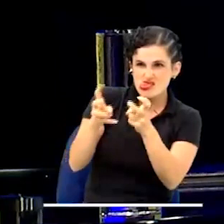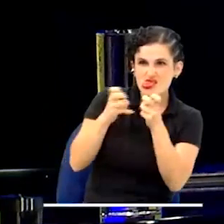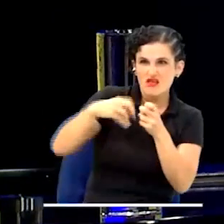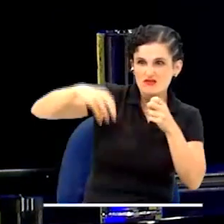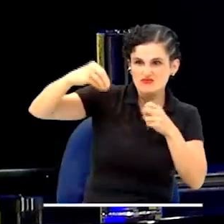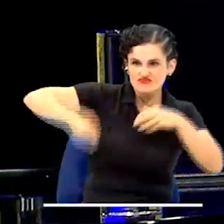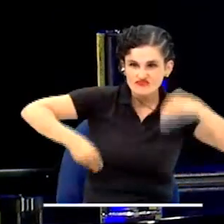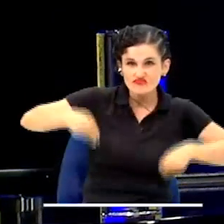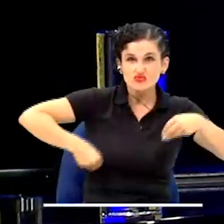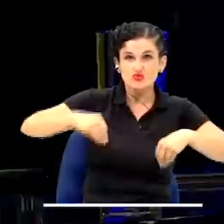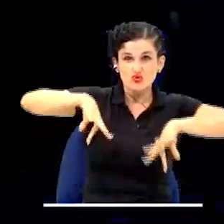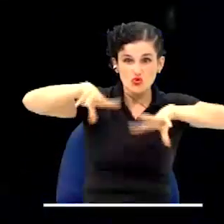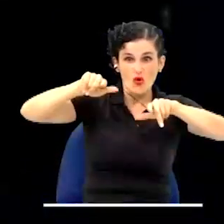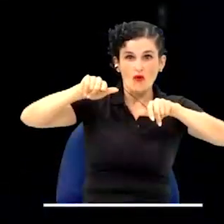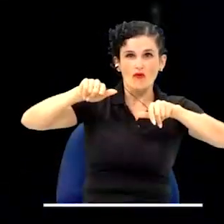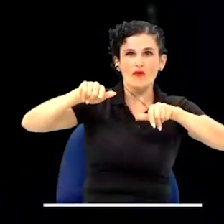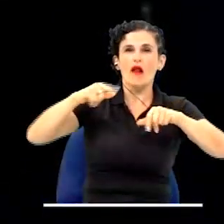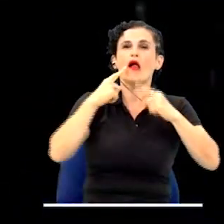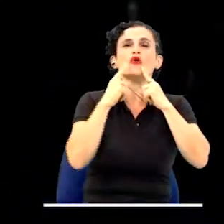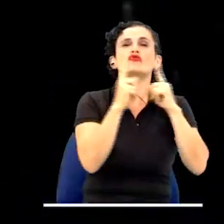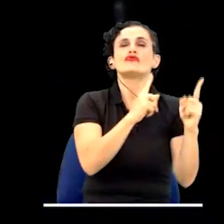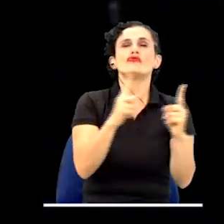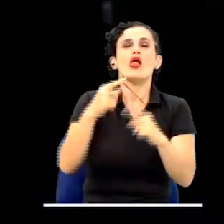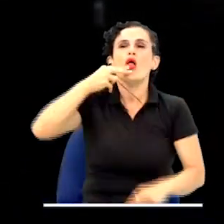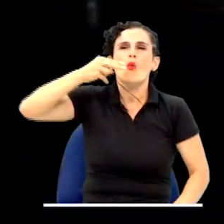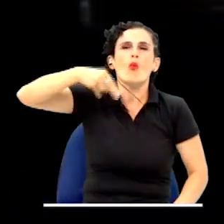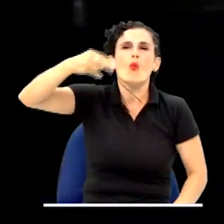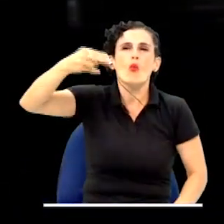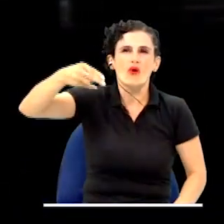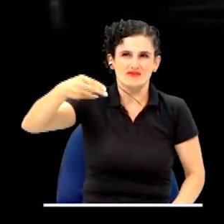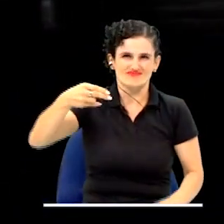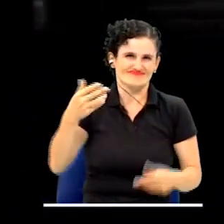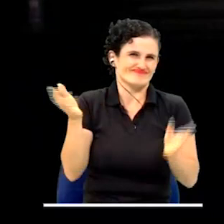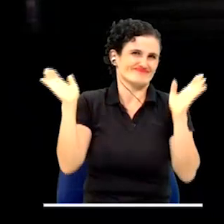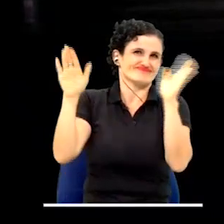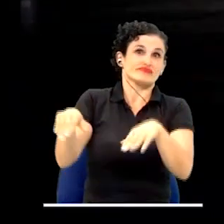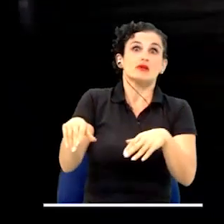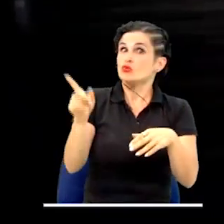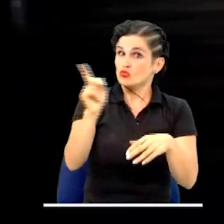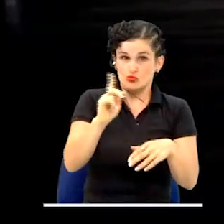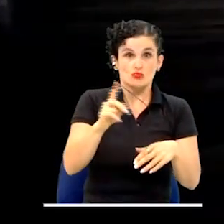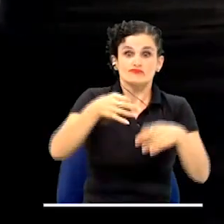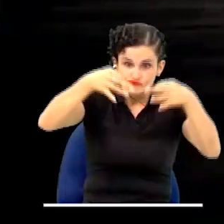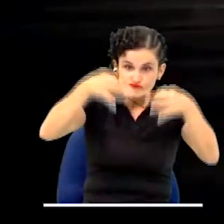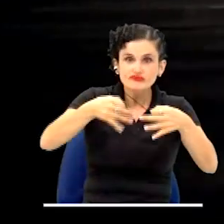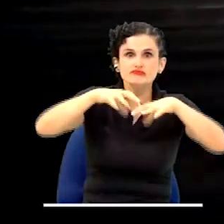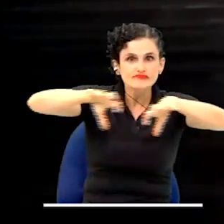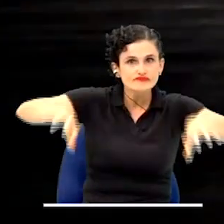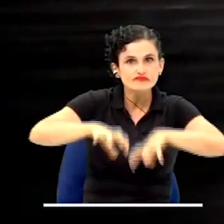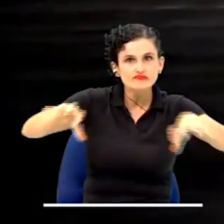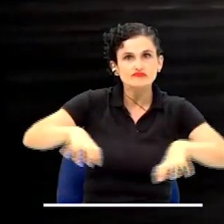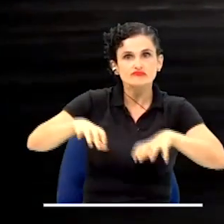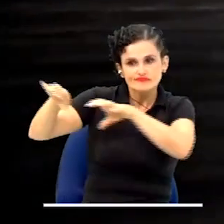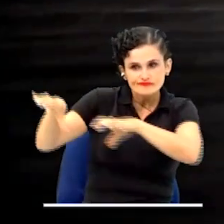habla del discurso que se lucha contra la corrupción. Eso no está bien, eso no es el propósito. Propósitos son hechos reales. Y